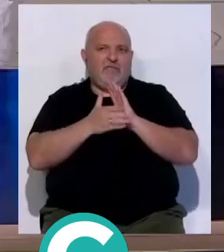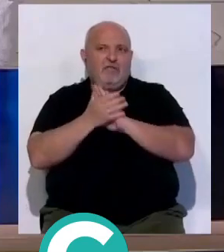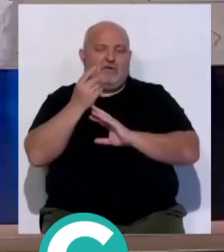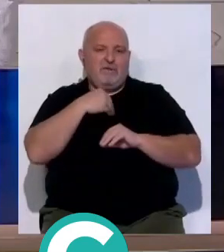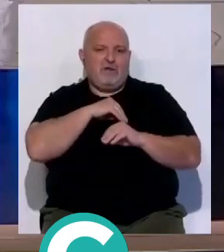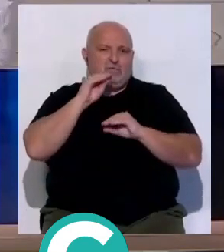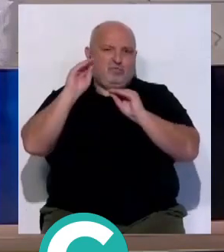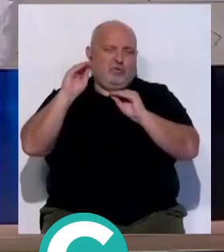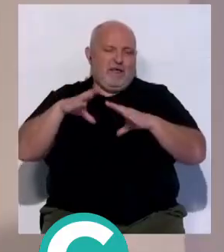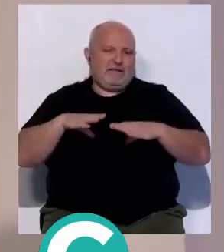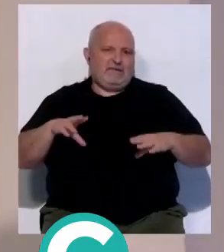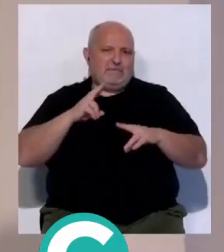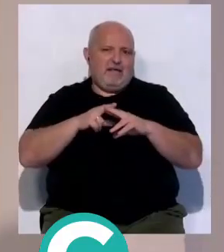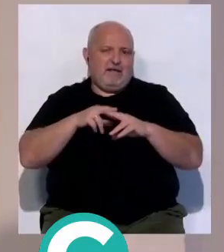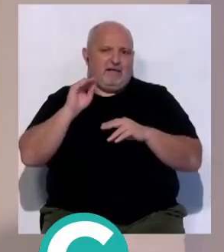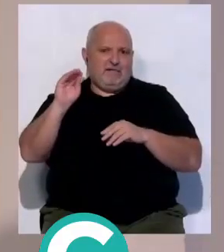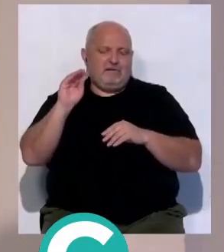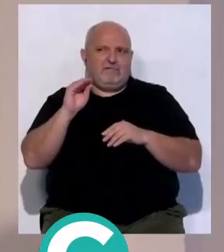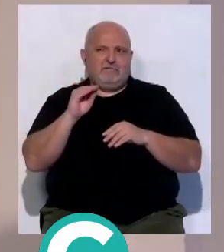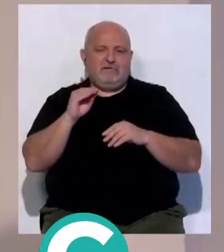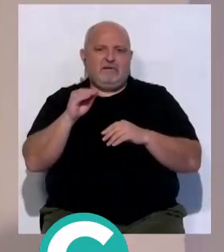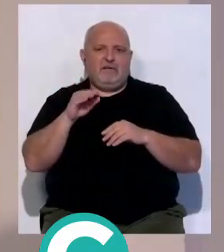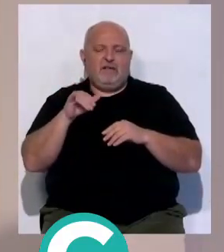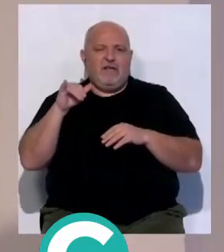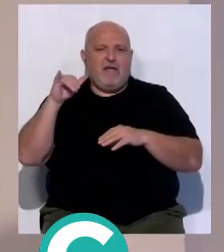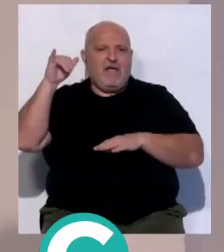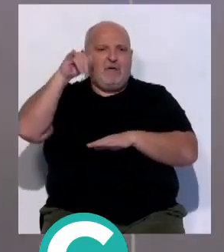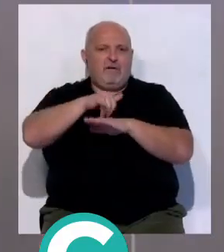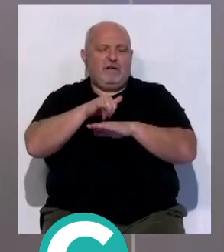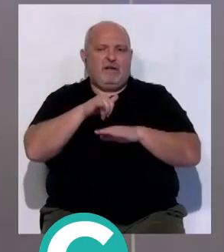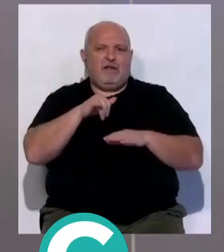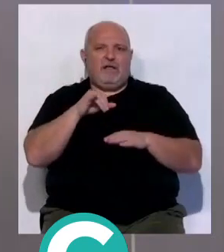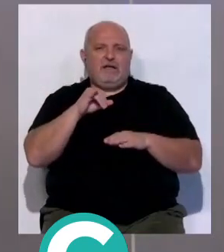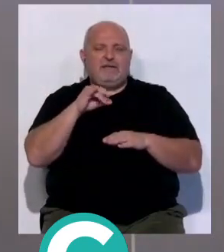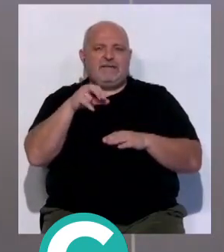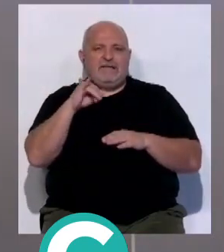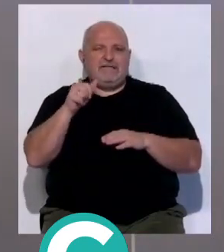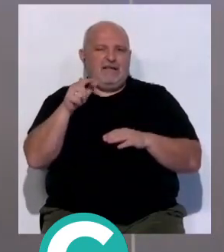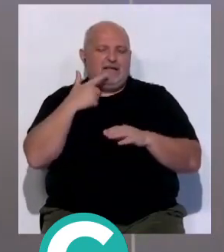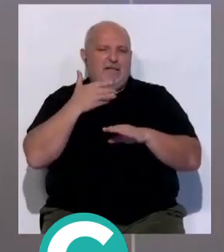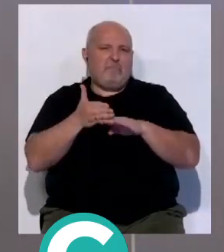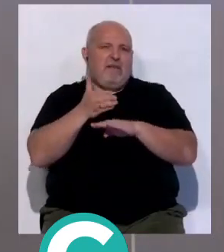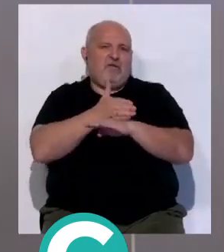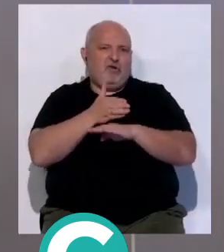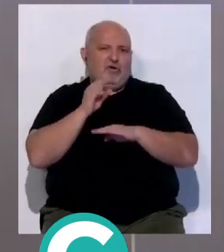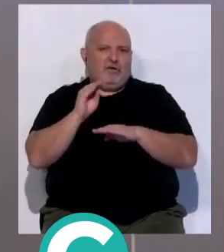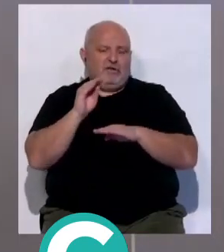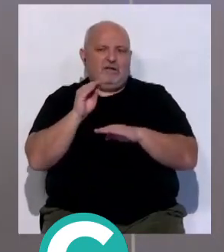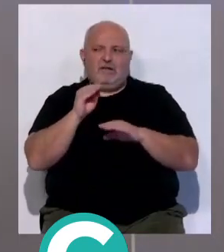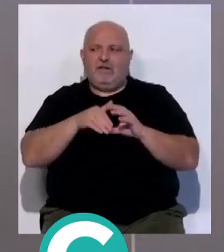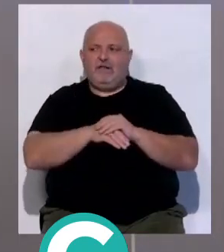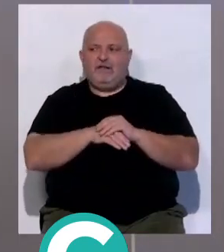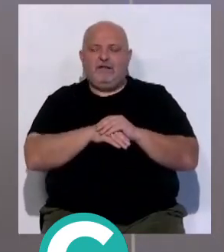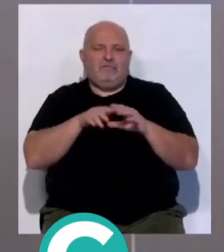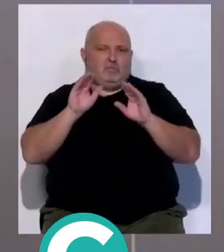Fútbol, allá en Argentina, está más cerca del Aeropuerto Internacional de Ezeiza, lo que es el predio que le llamamos,